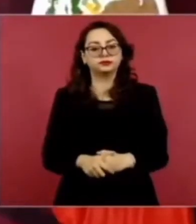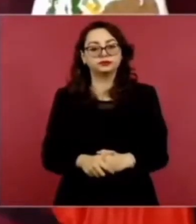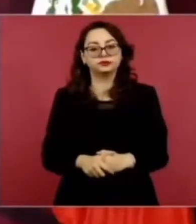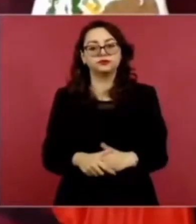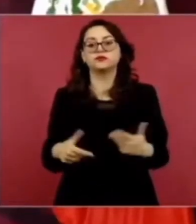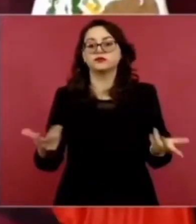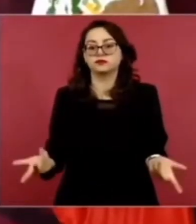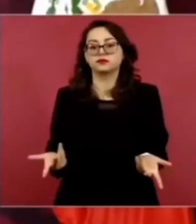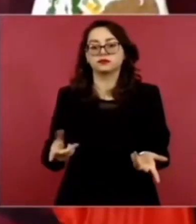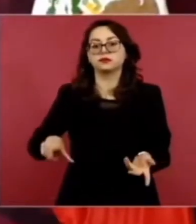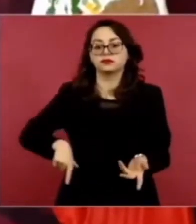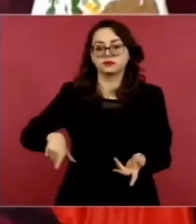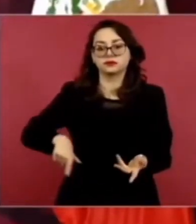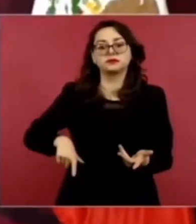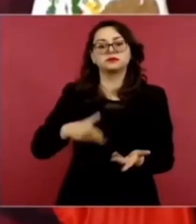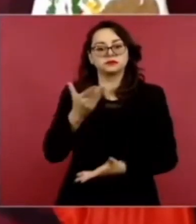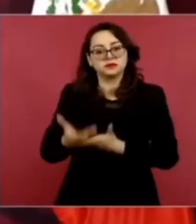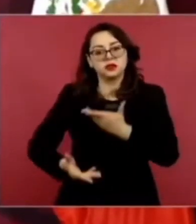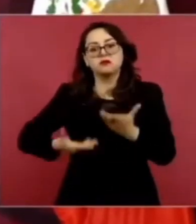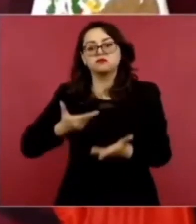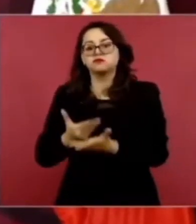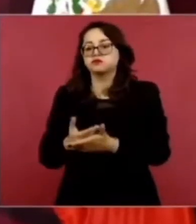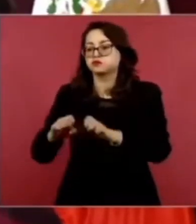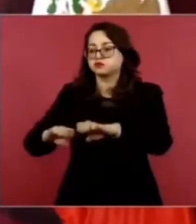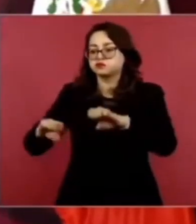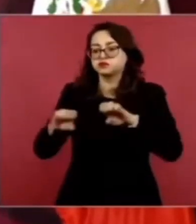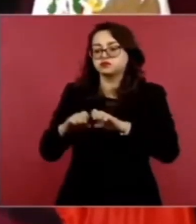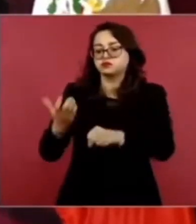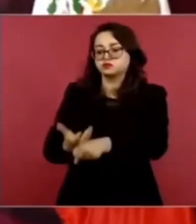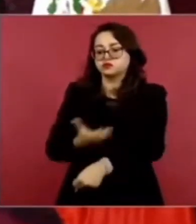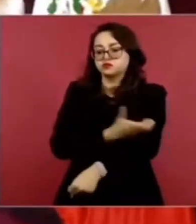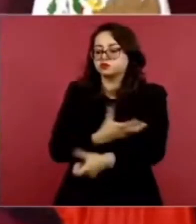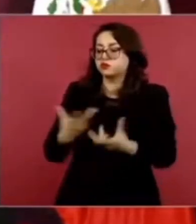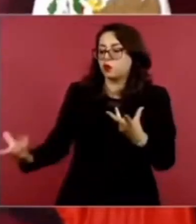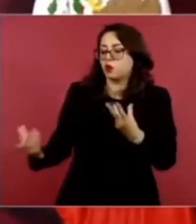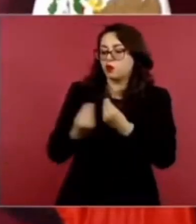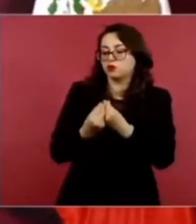buenos servidores públicos. Esto no es trabajo.